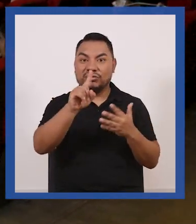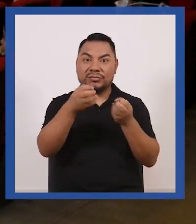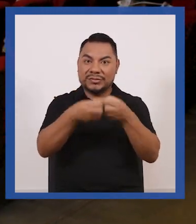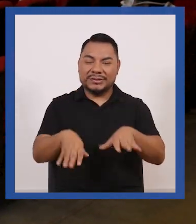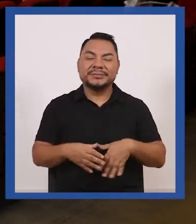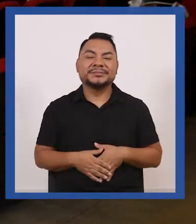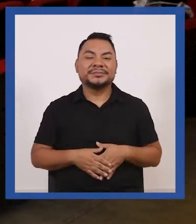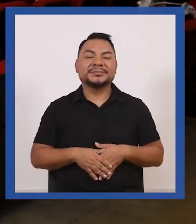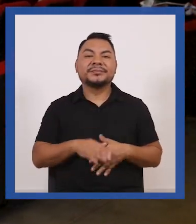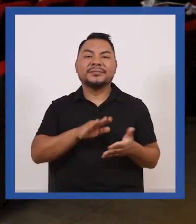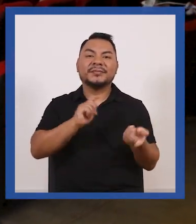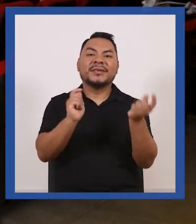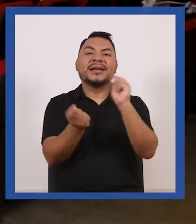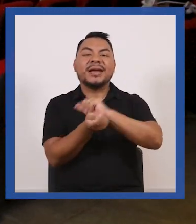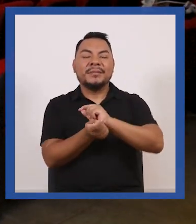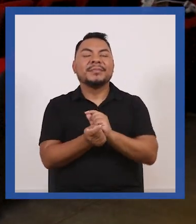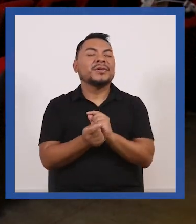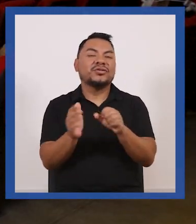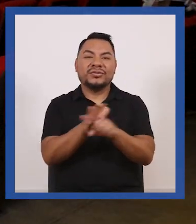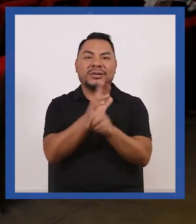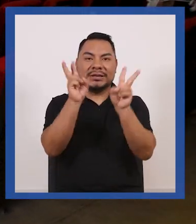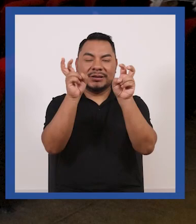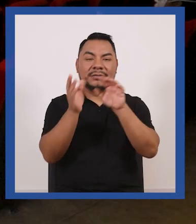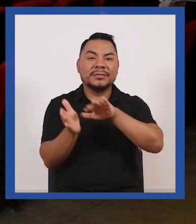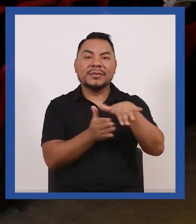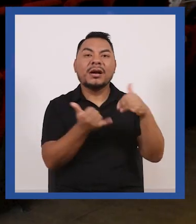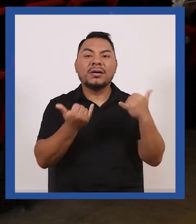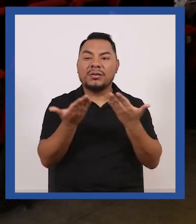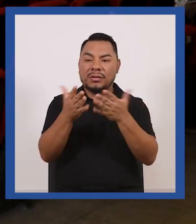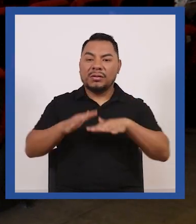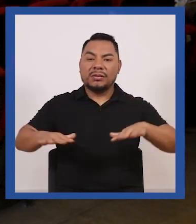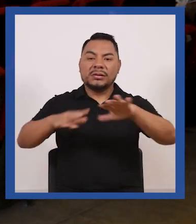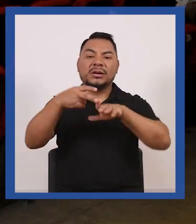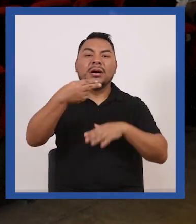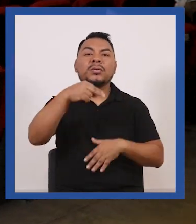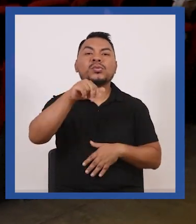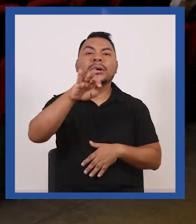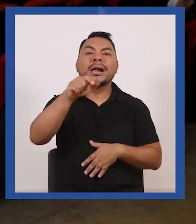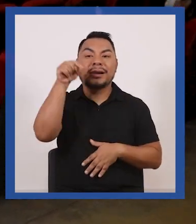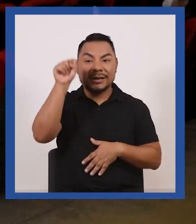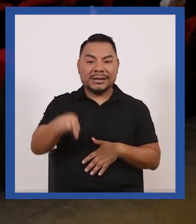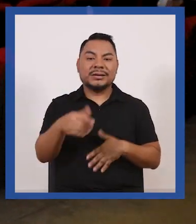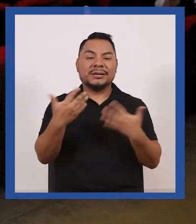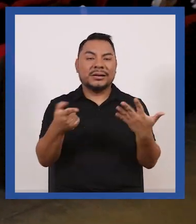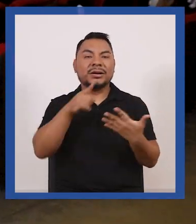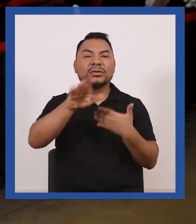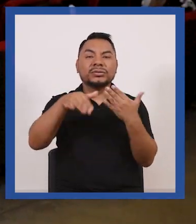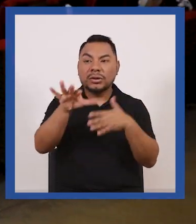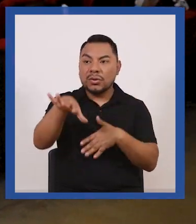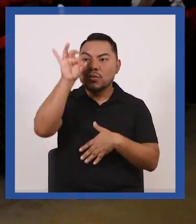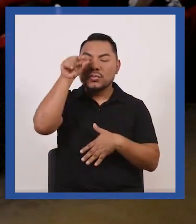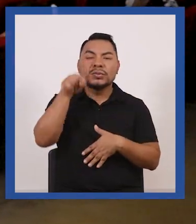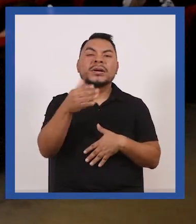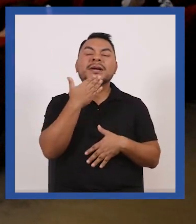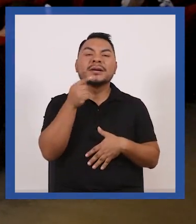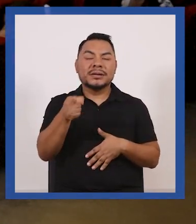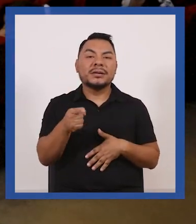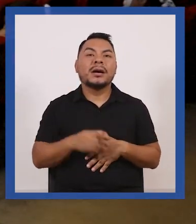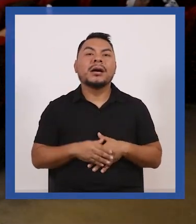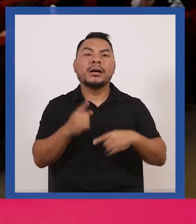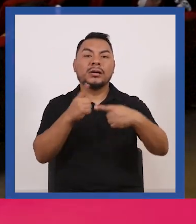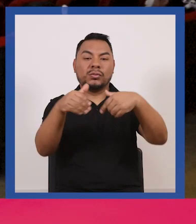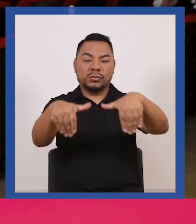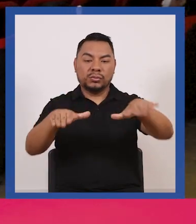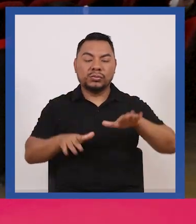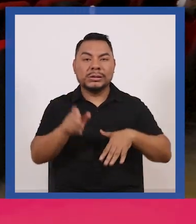se lo pueden perder vamos a cambiar ahora completamente de tema nos vamos a Guaral porque ahí se llevó a cabo el descubrimiento de la